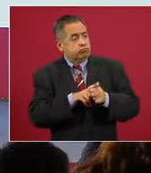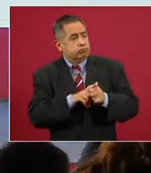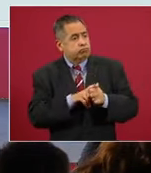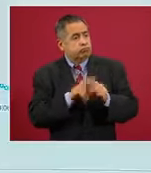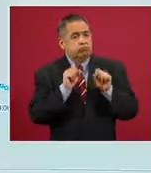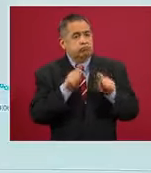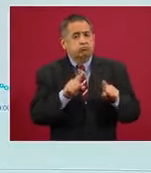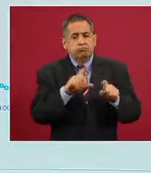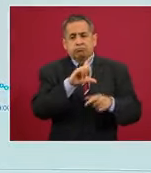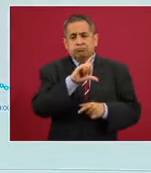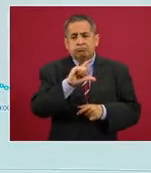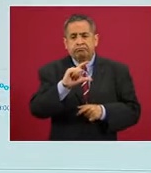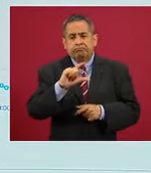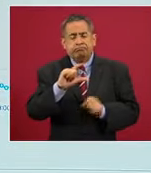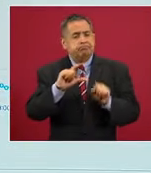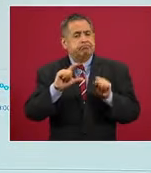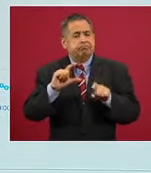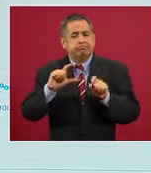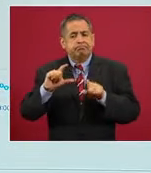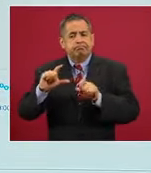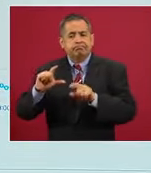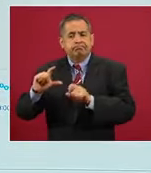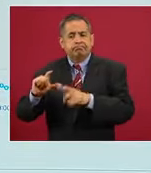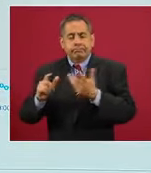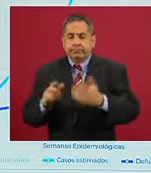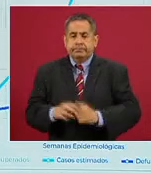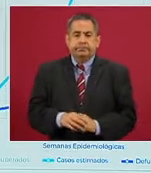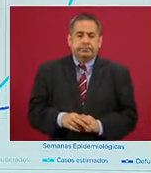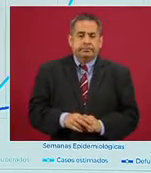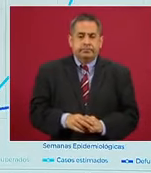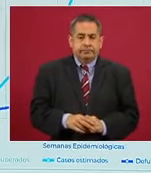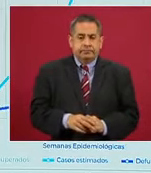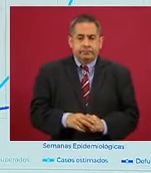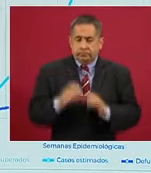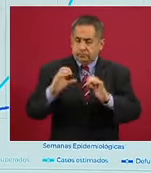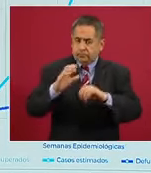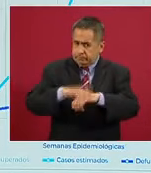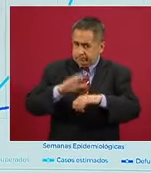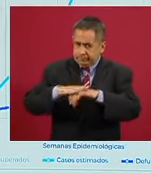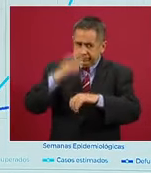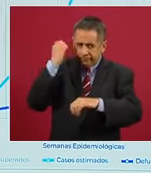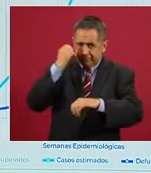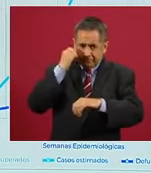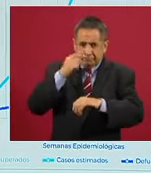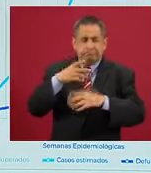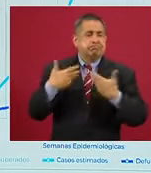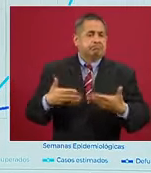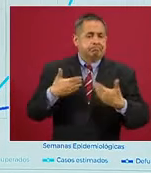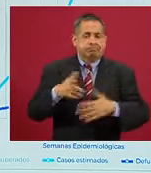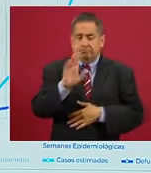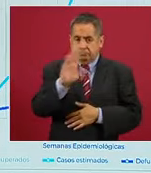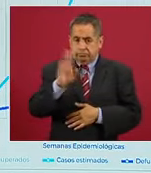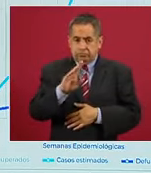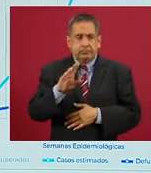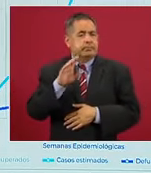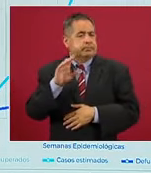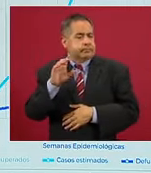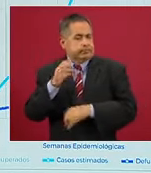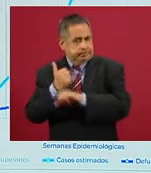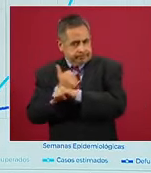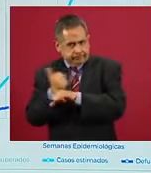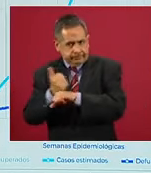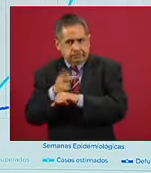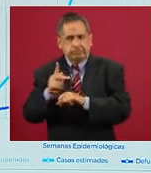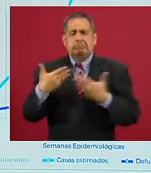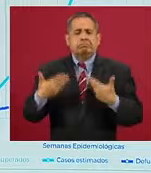el descenso de la ocupación hospitalaria. La siguiente. Entonces, cuidado, Oaxaca, no se confíen, pasaron al semáforo amarillo, pero